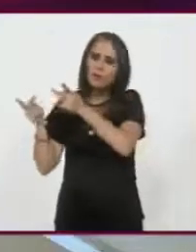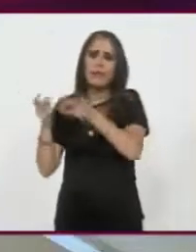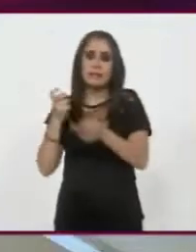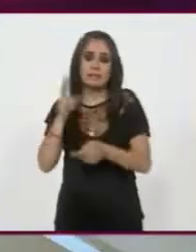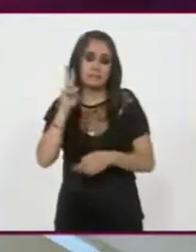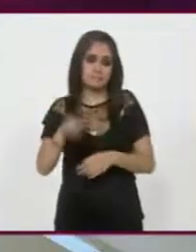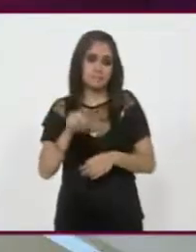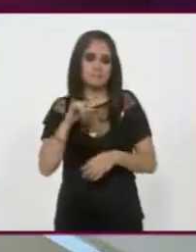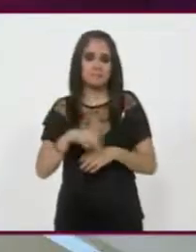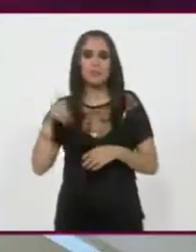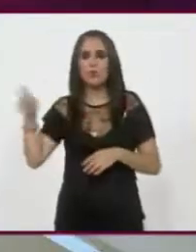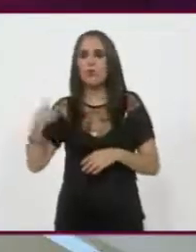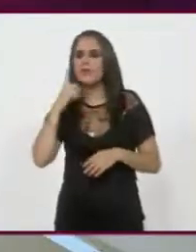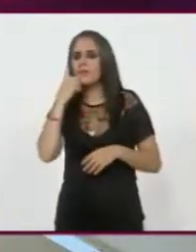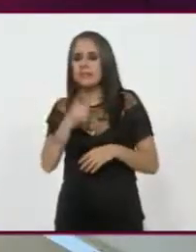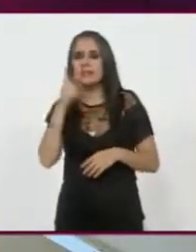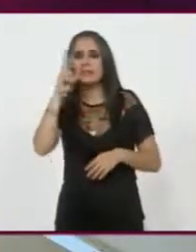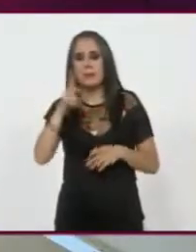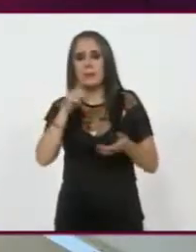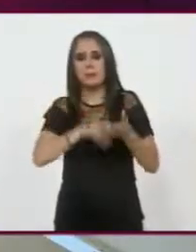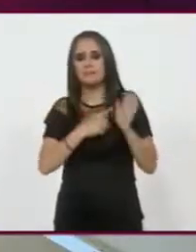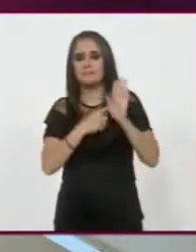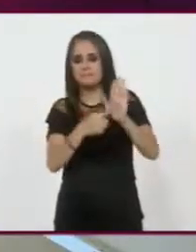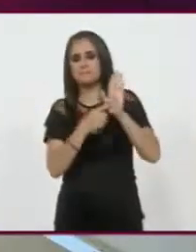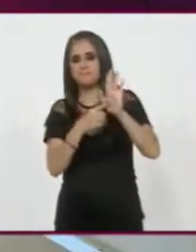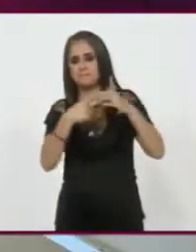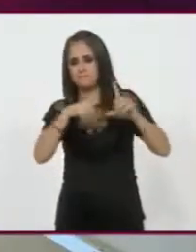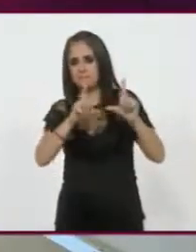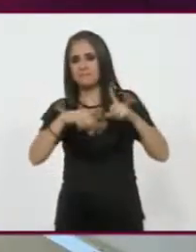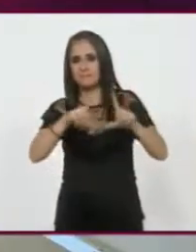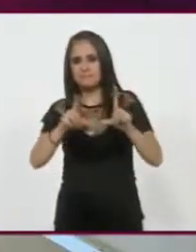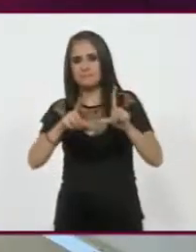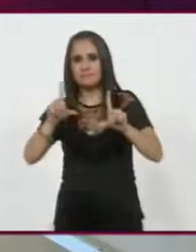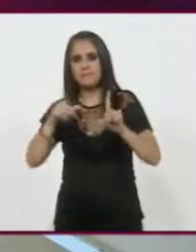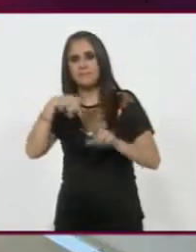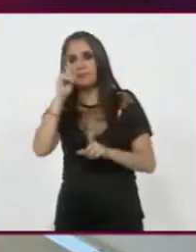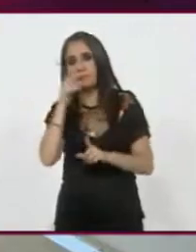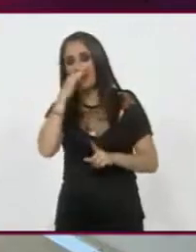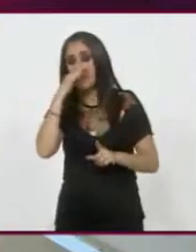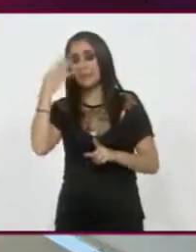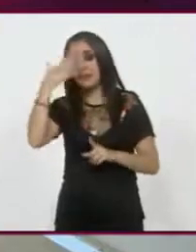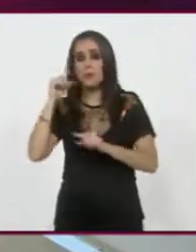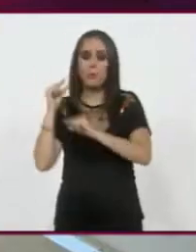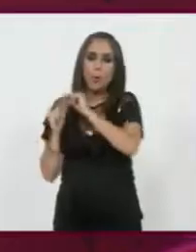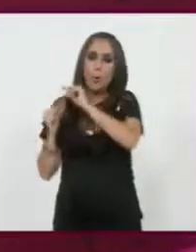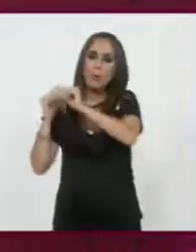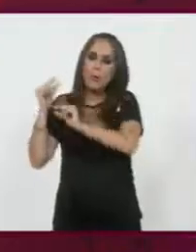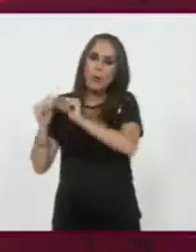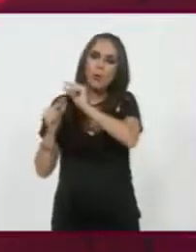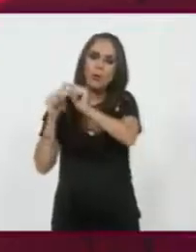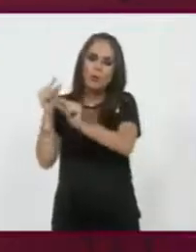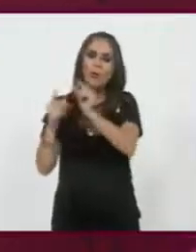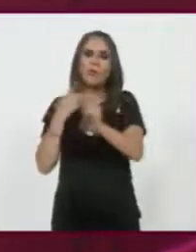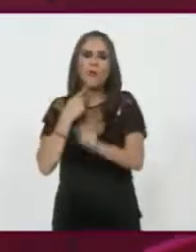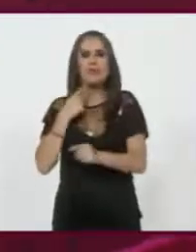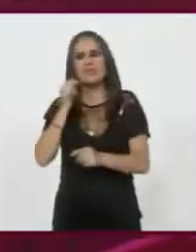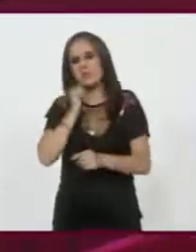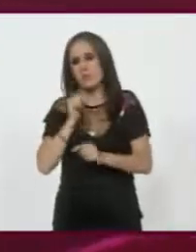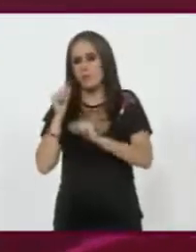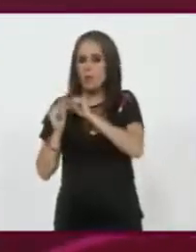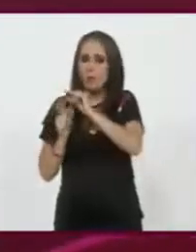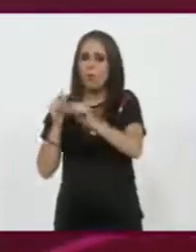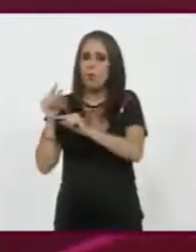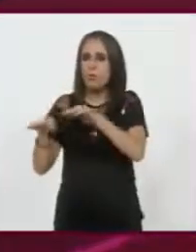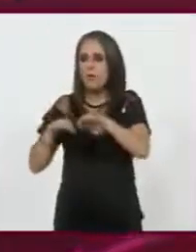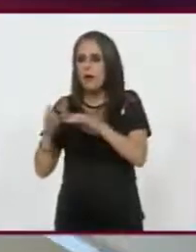Insistes mucho, tú luego dices que es una fotografía, que es un momento, pero es un momento que se va construyendo, no se rompe de un día a otro hacia otro lado, de lo que pasa algo